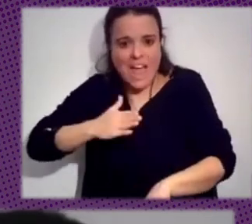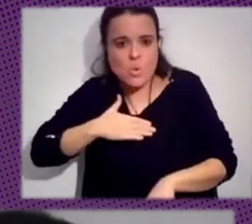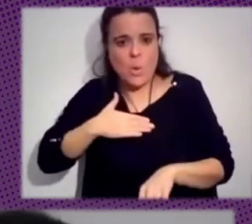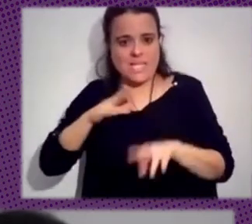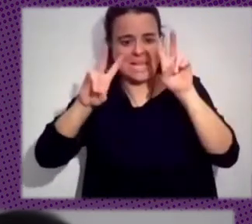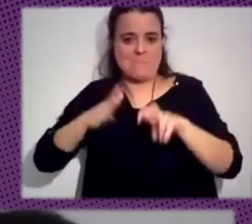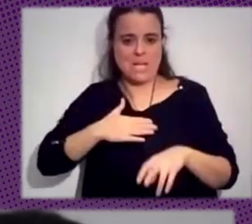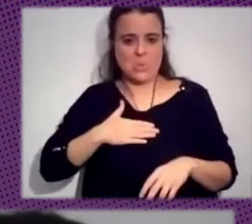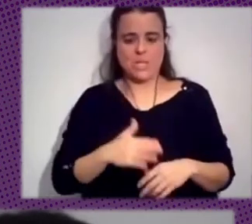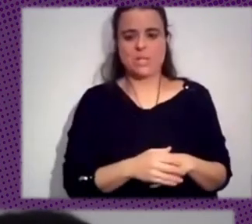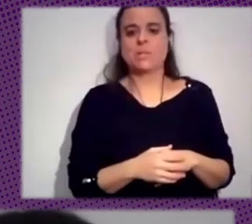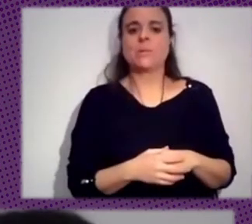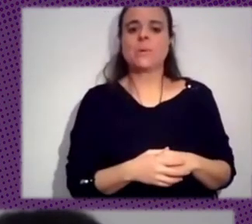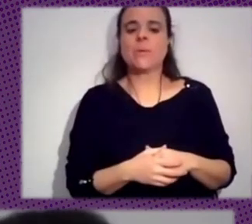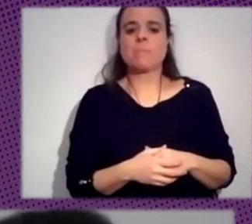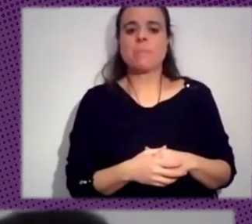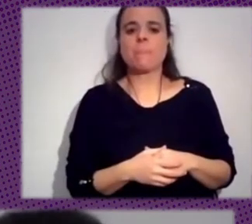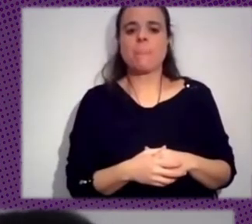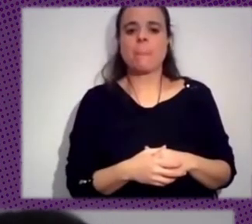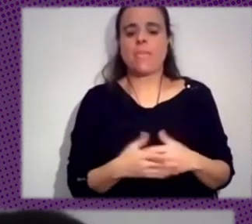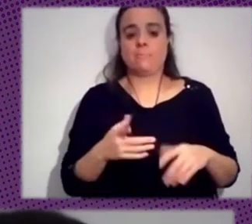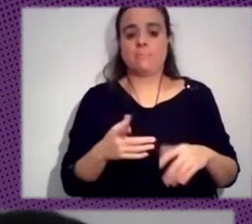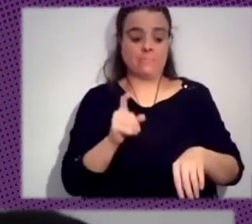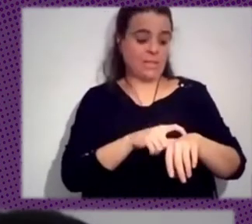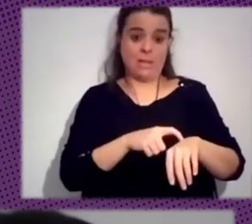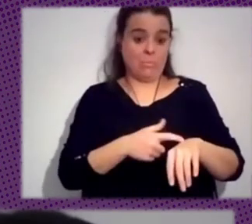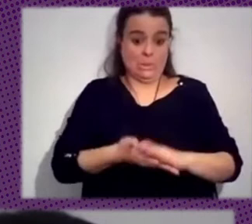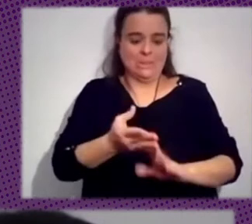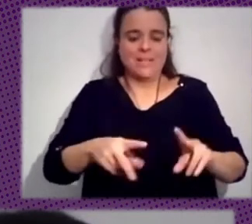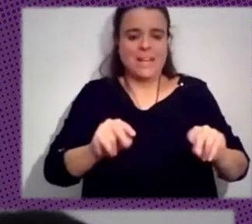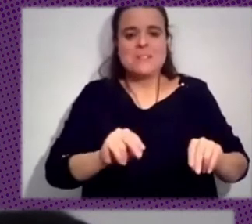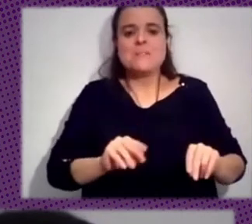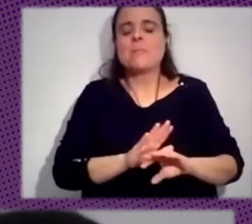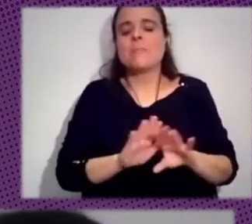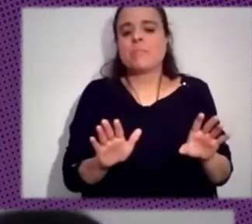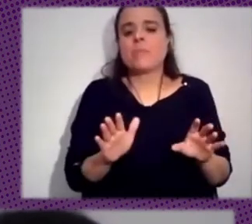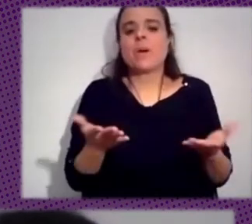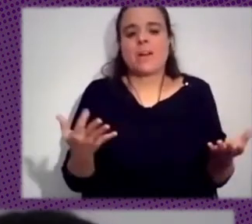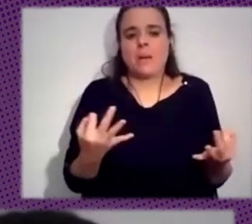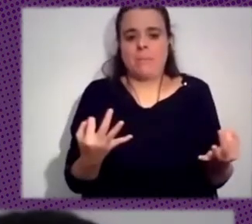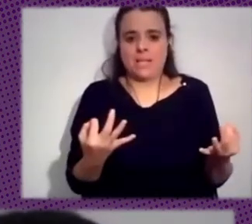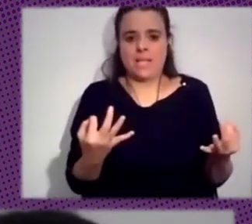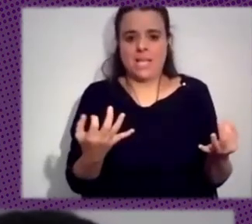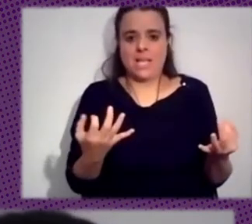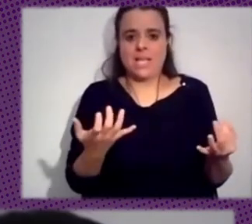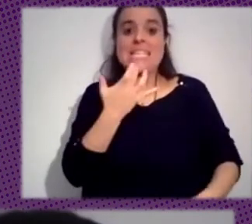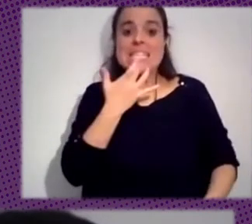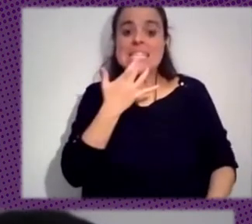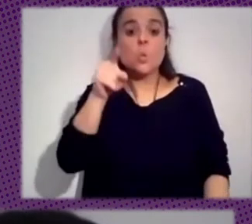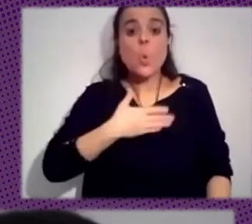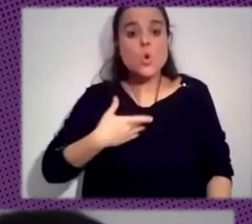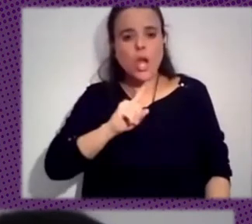pero bueno, esto es todo esto de la COF, de si no quieres que piense en un elefante, no me digas no piense en un